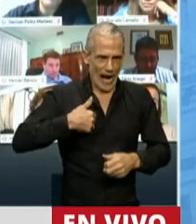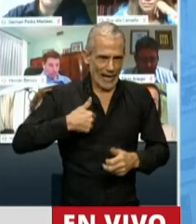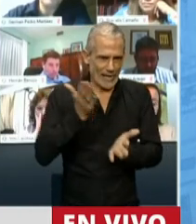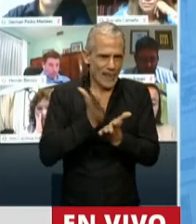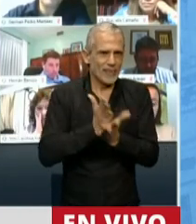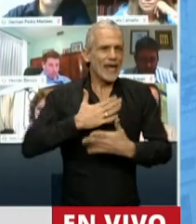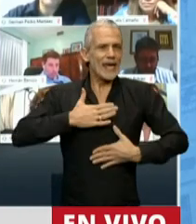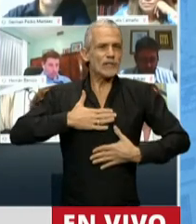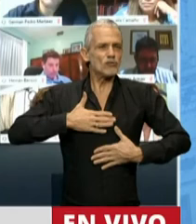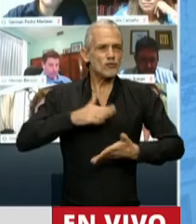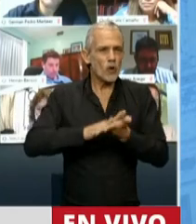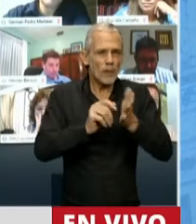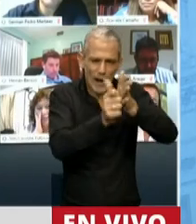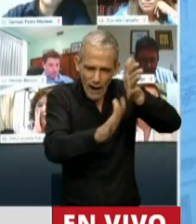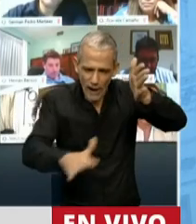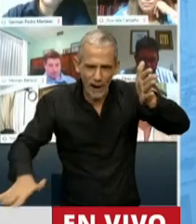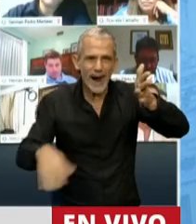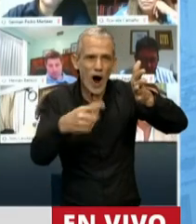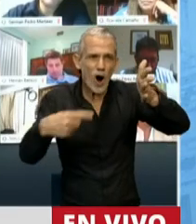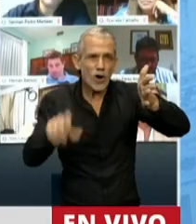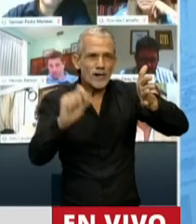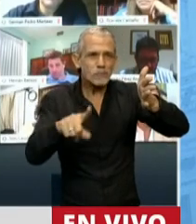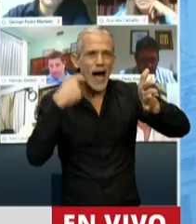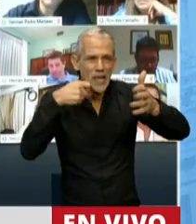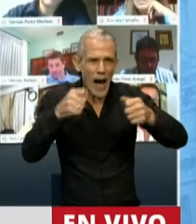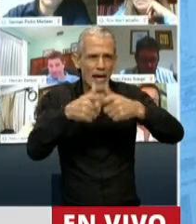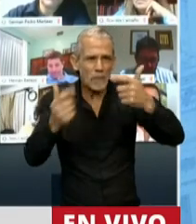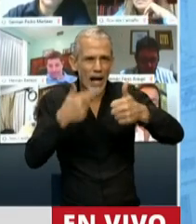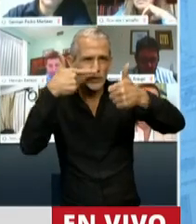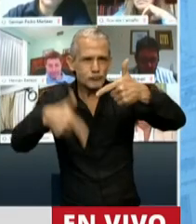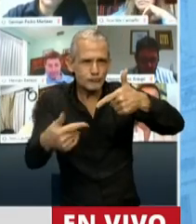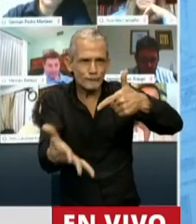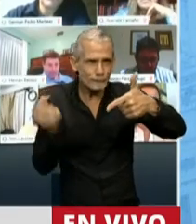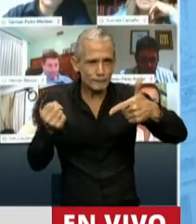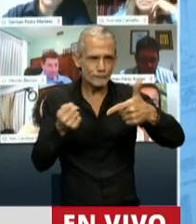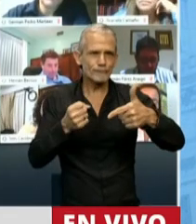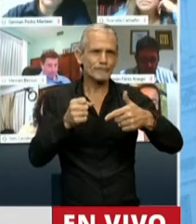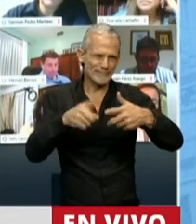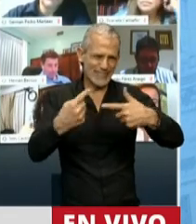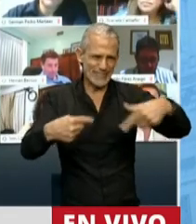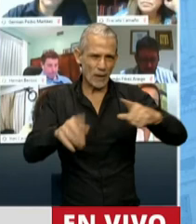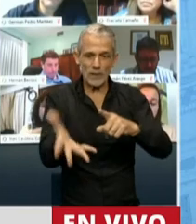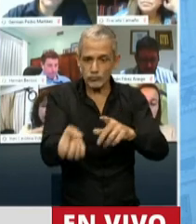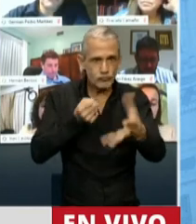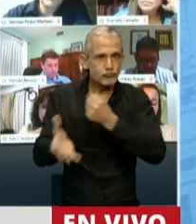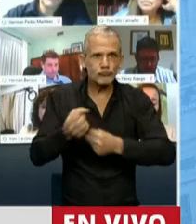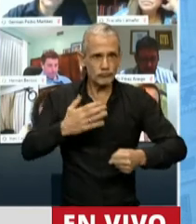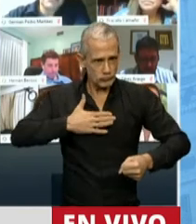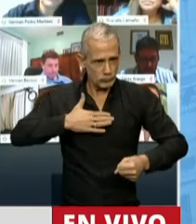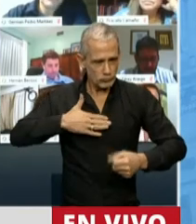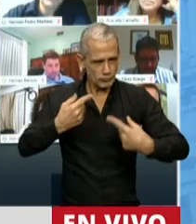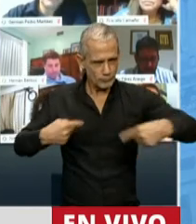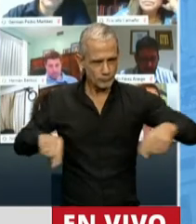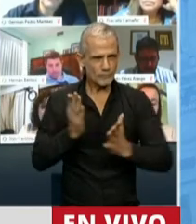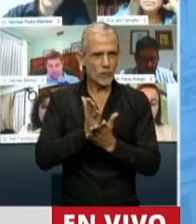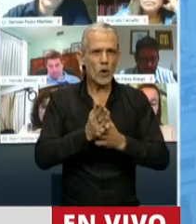exclusivos y excluyentes sobre los recursos de su plataforma continental, minerales, hidrocarburos y especies sedentarias.